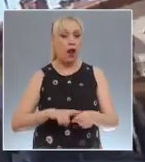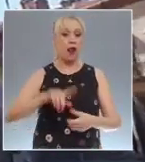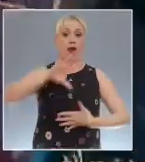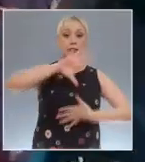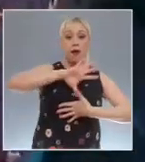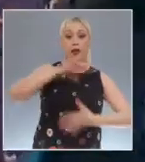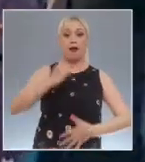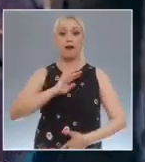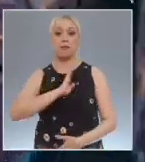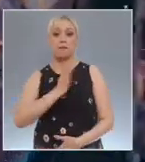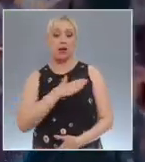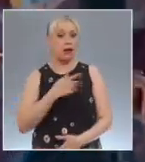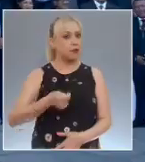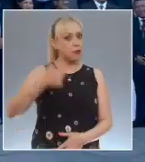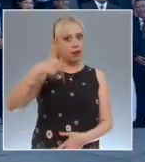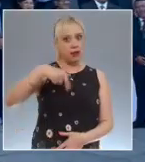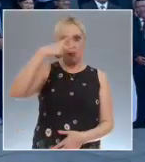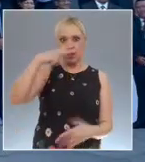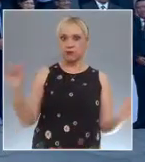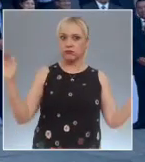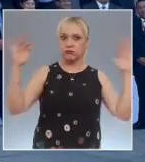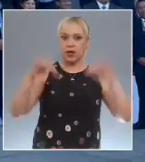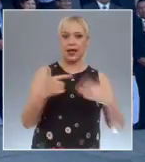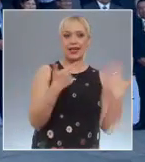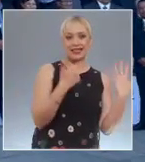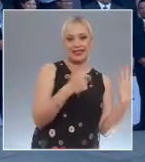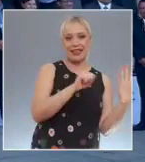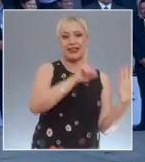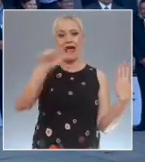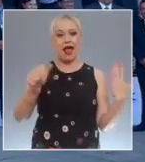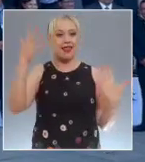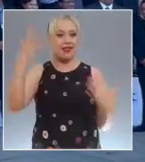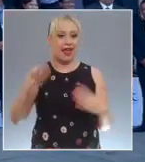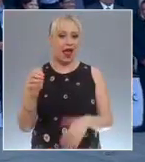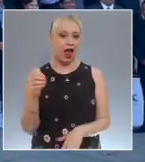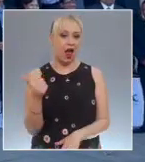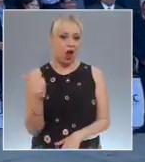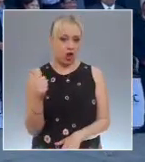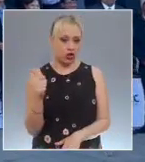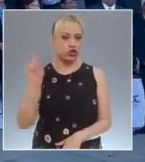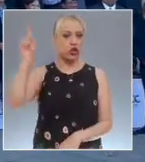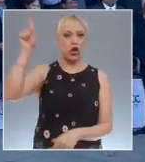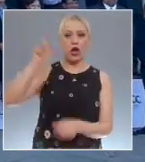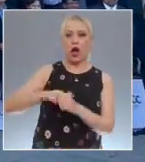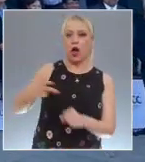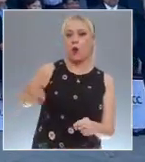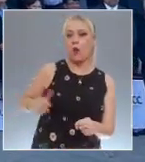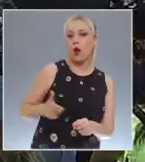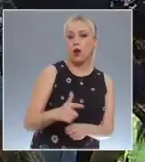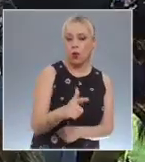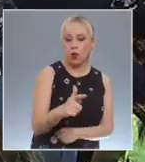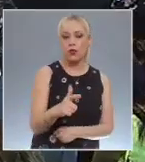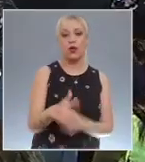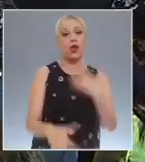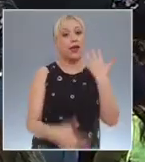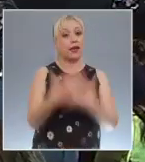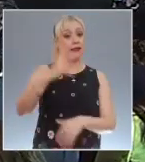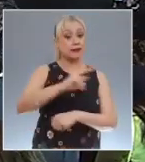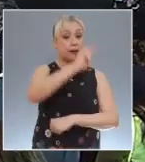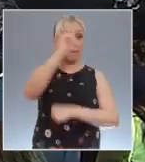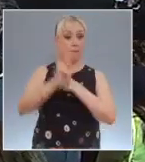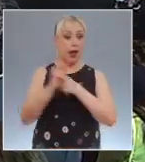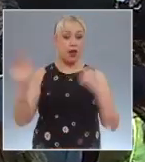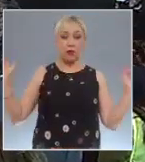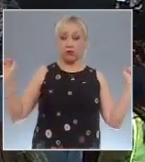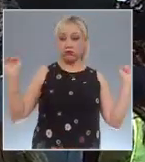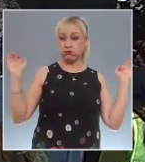Del 7 al 10 de agosto en Guanajuato más de 45 directivos de medios públicos provenientes de 15 países sostendrán reuniones con la